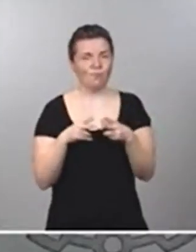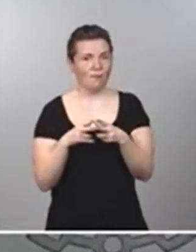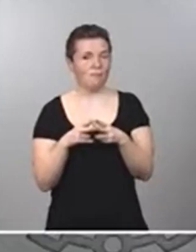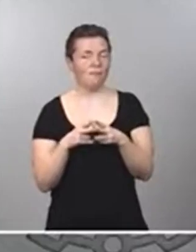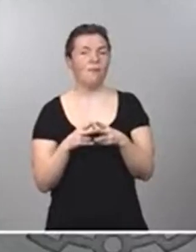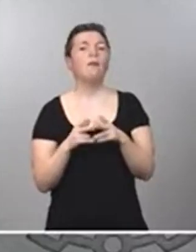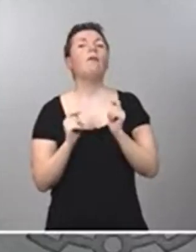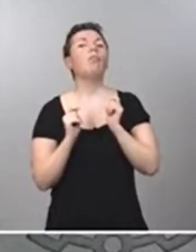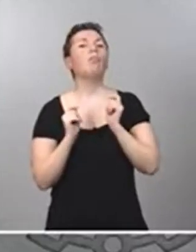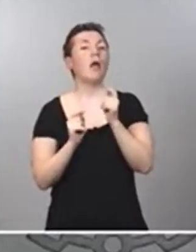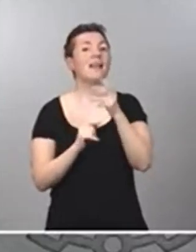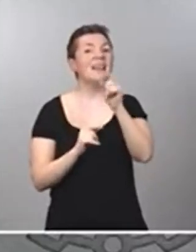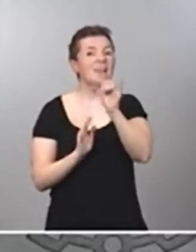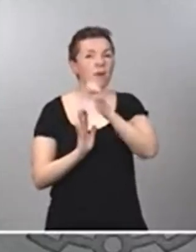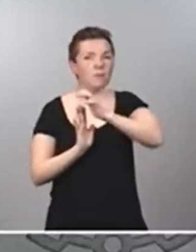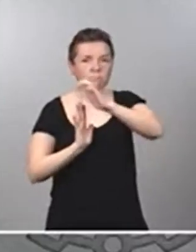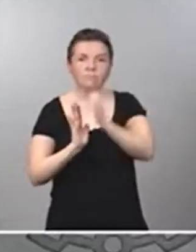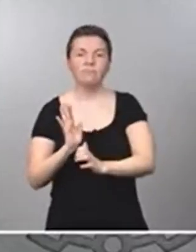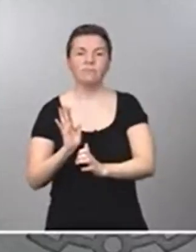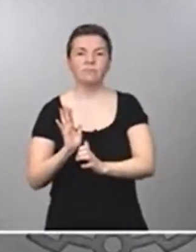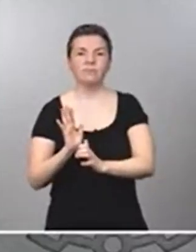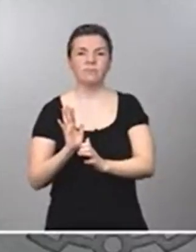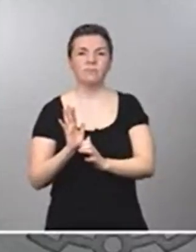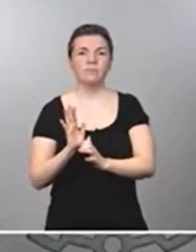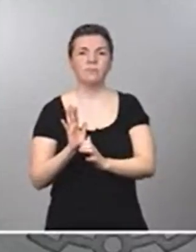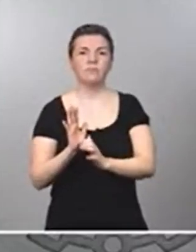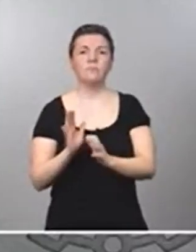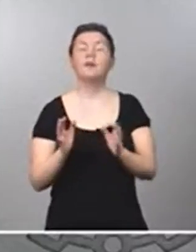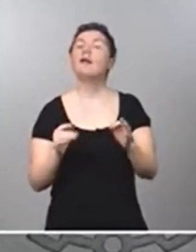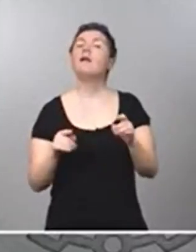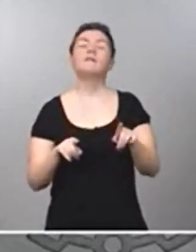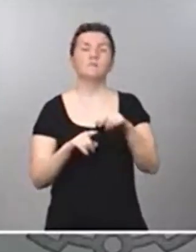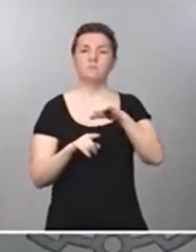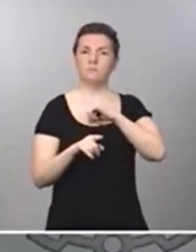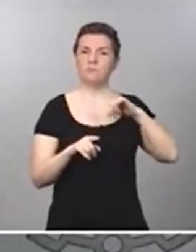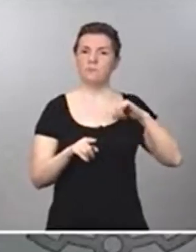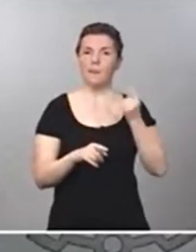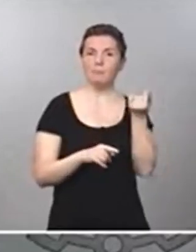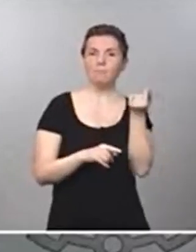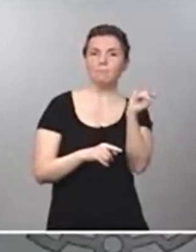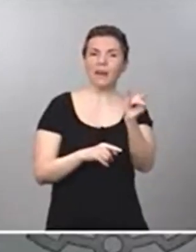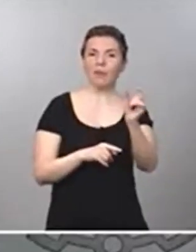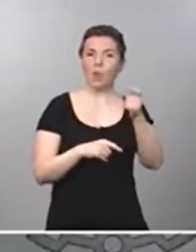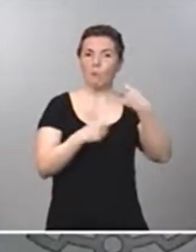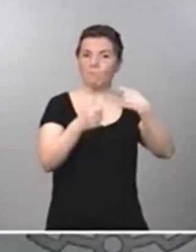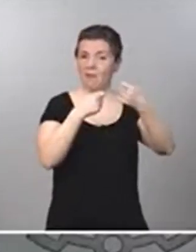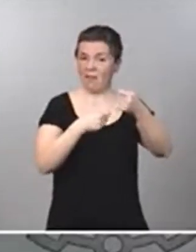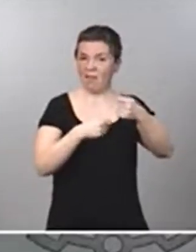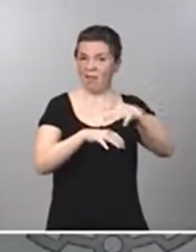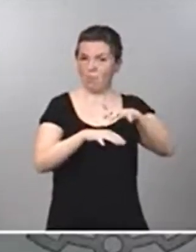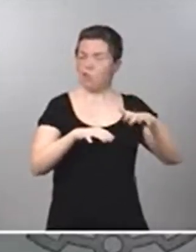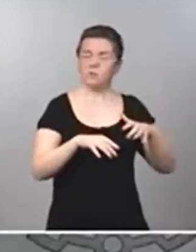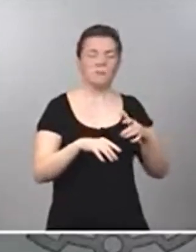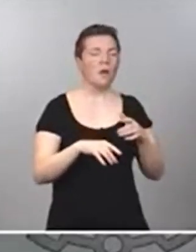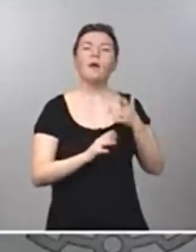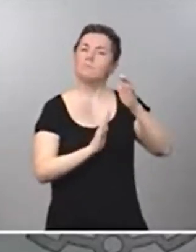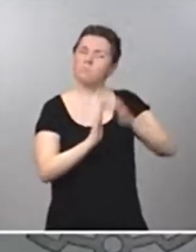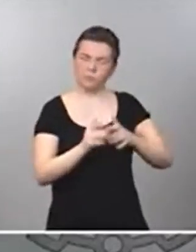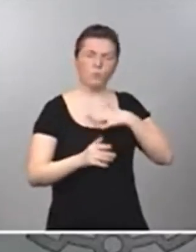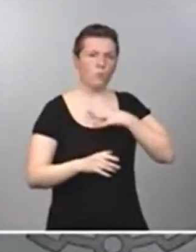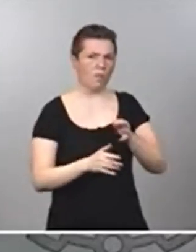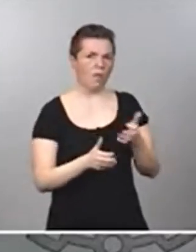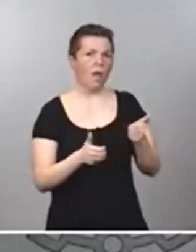de este IVA reducido se va a hacer con independencia del precio del mercado mayorista. Por tanto, especial atención